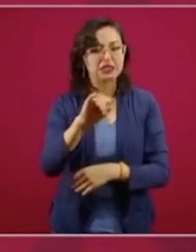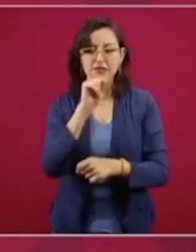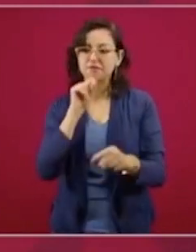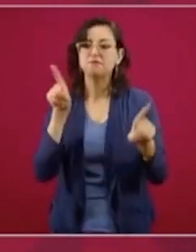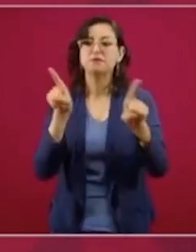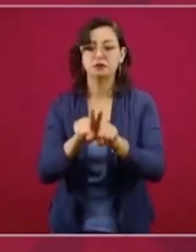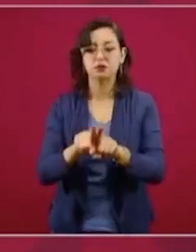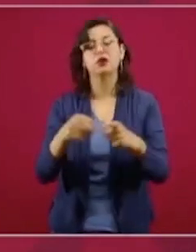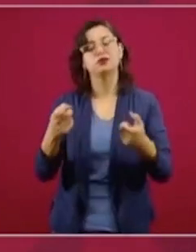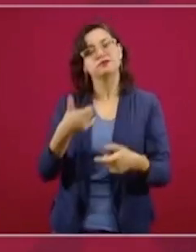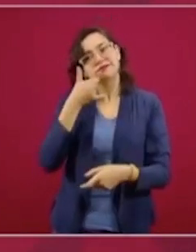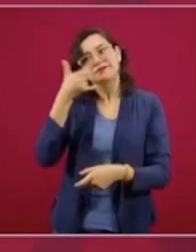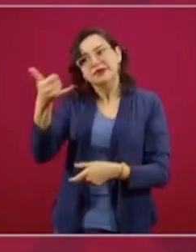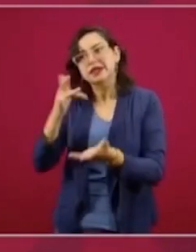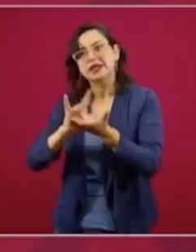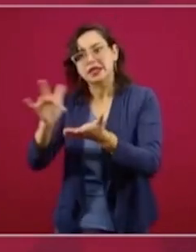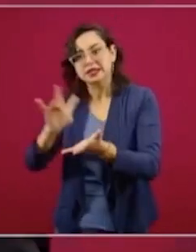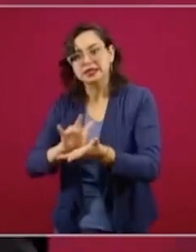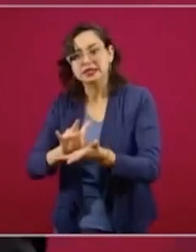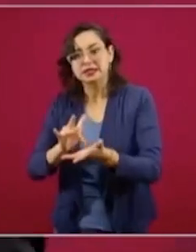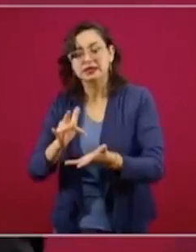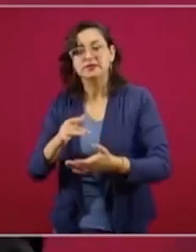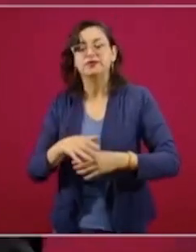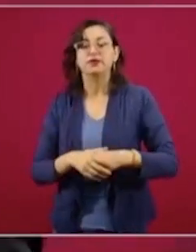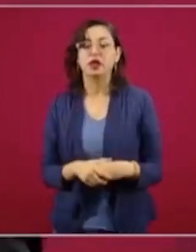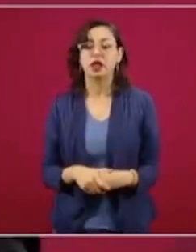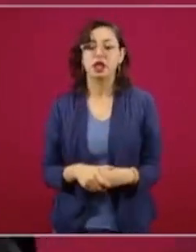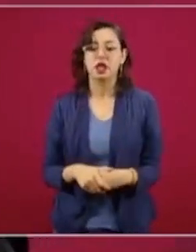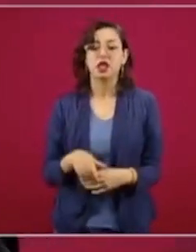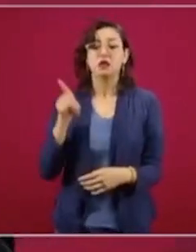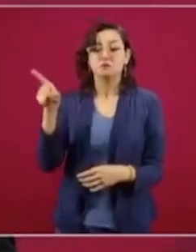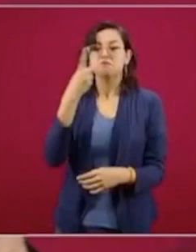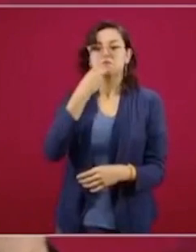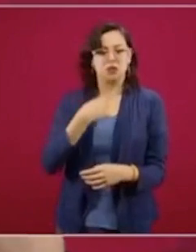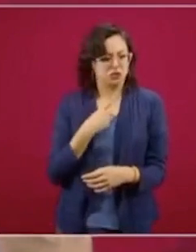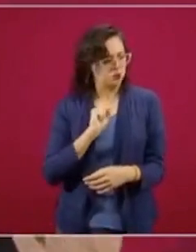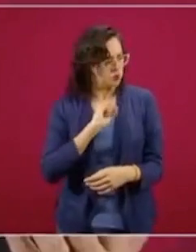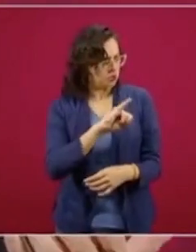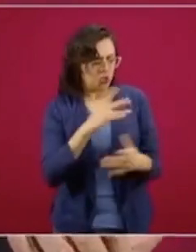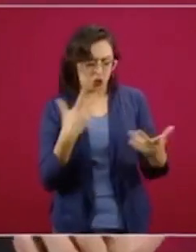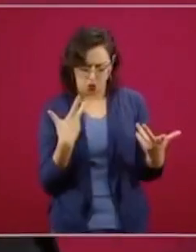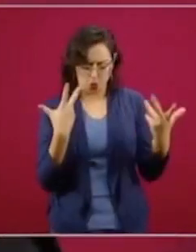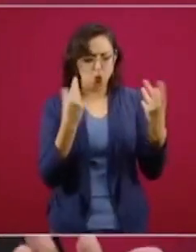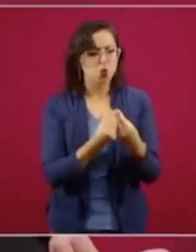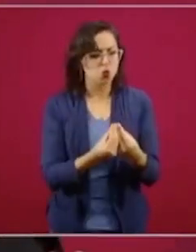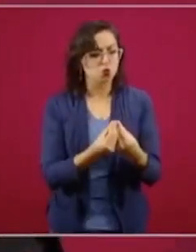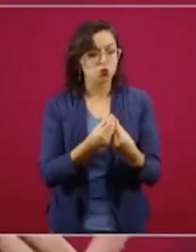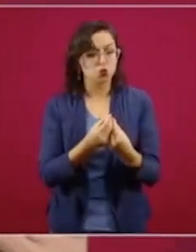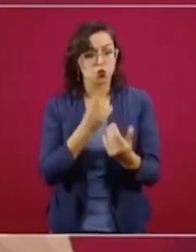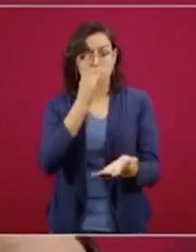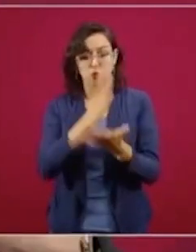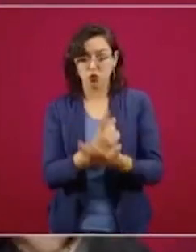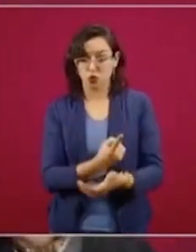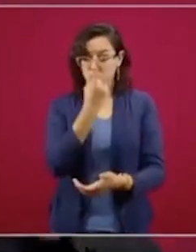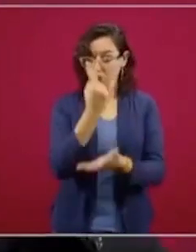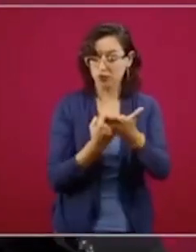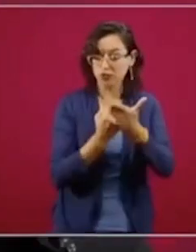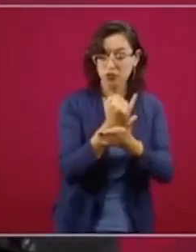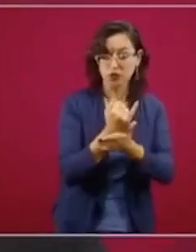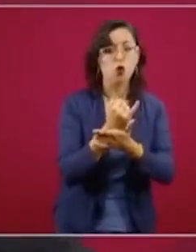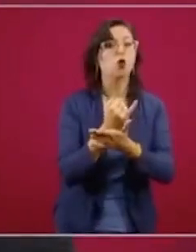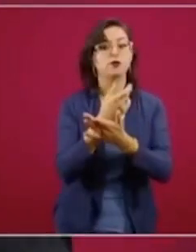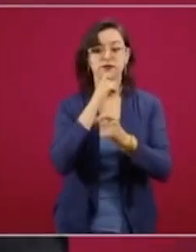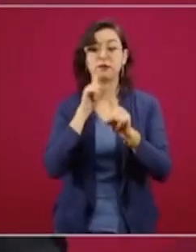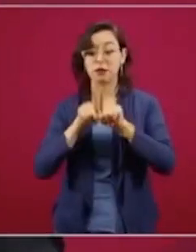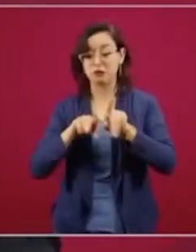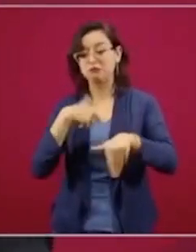llamé al canciller para agradecérselo y me dijo, bueno, estamos juntos en esto, no sólo en esta resolución, sino en cuáles van a